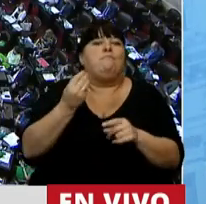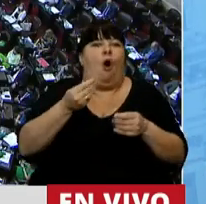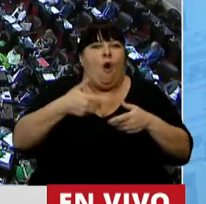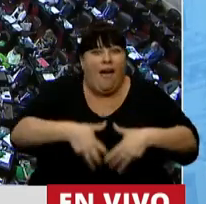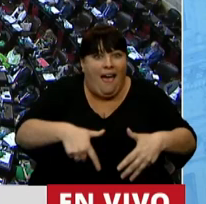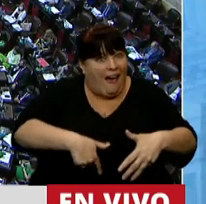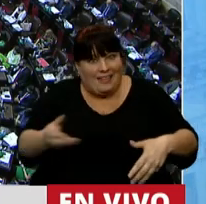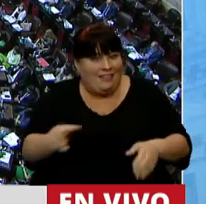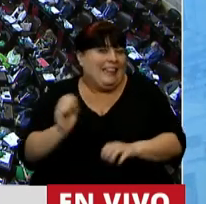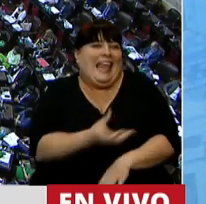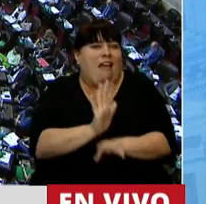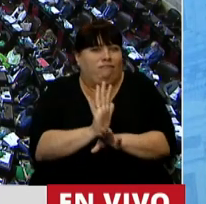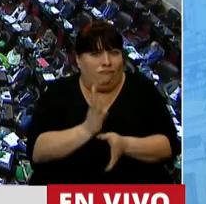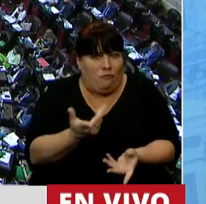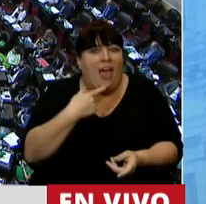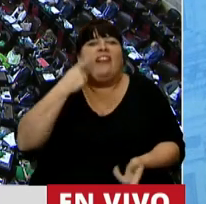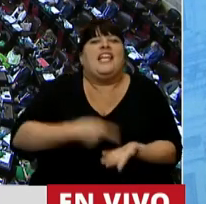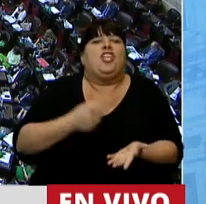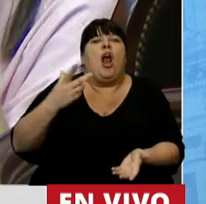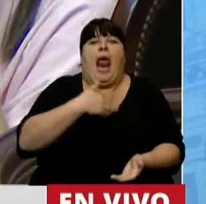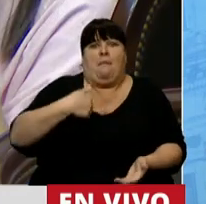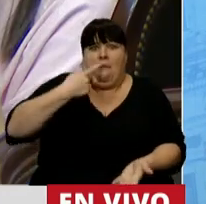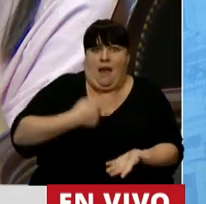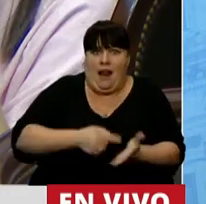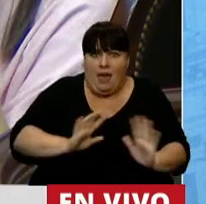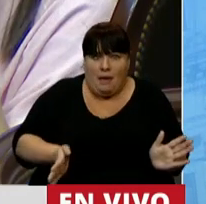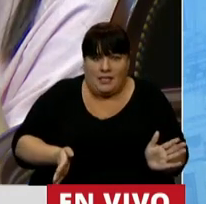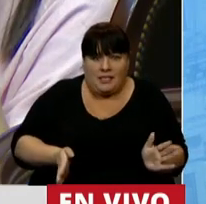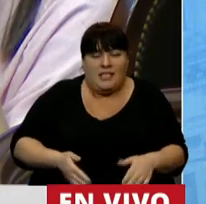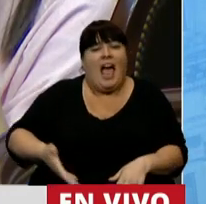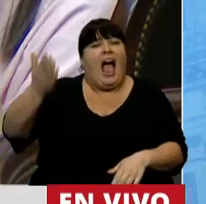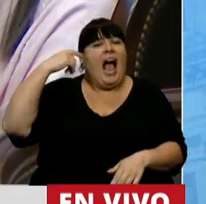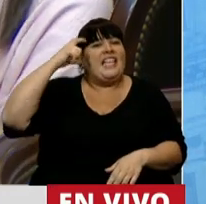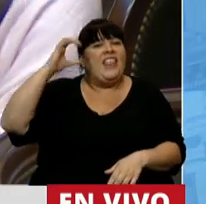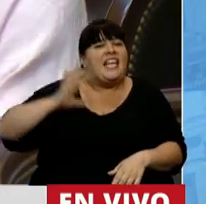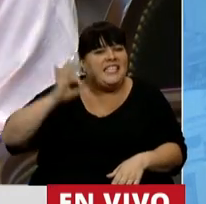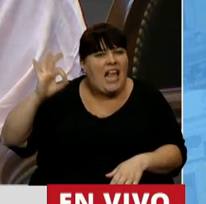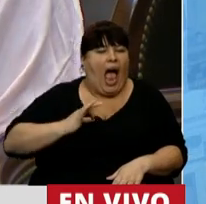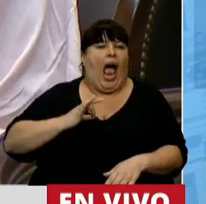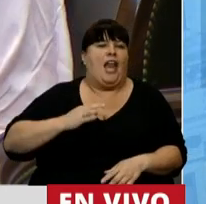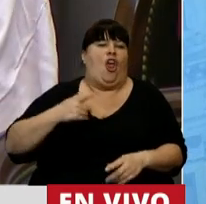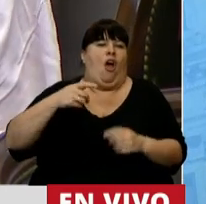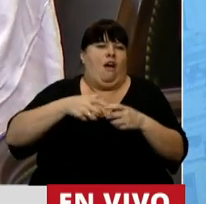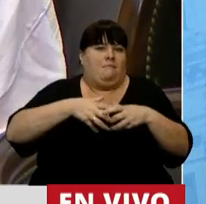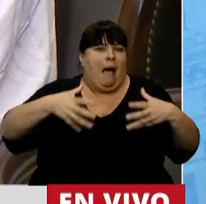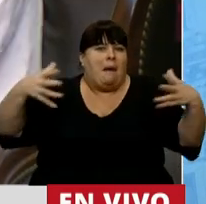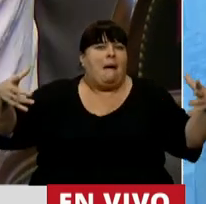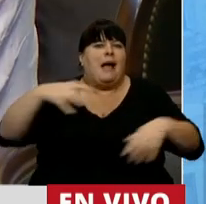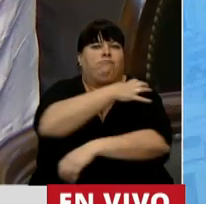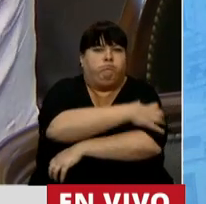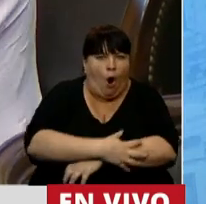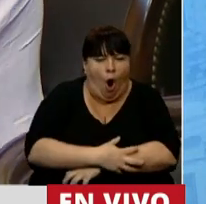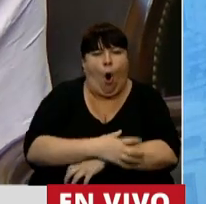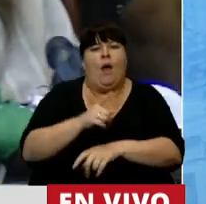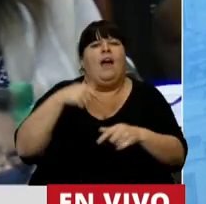inicio de la vida, por decisión privada de su madre. Hace diez años venimos amontonando pobres, venimos